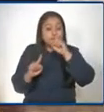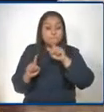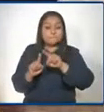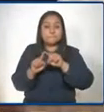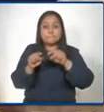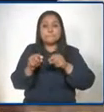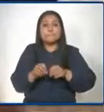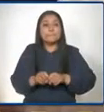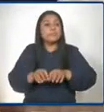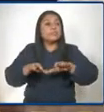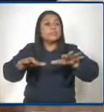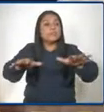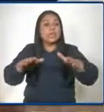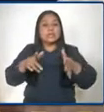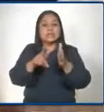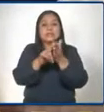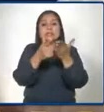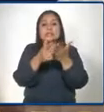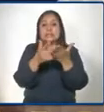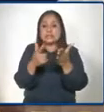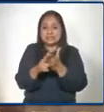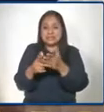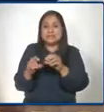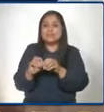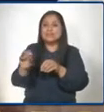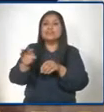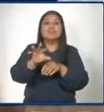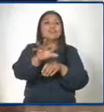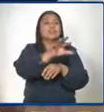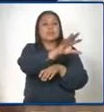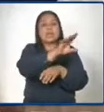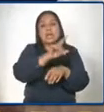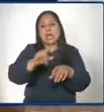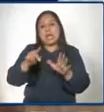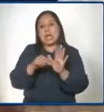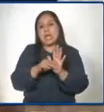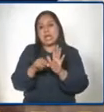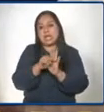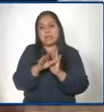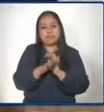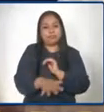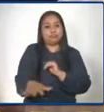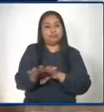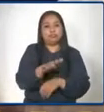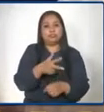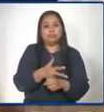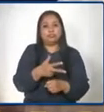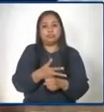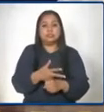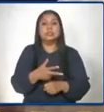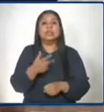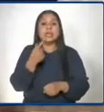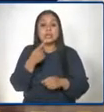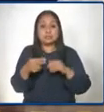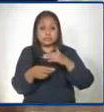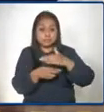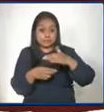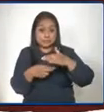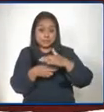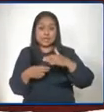los libros de texto en las diferentes áreas a nivel nacional, desde preprimaria hasta